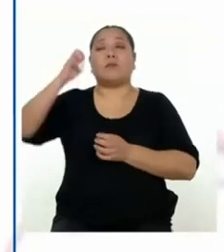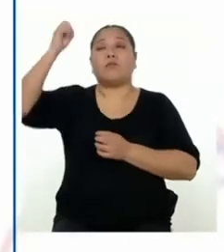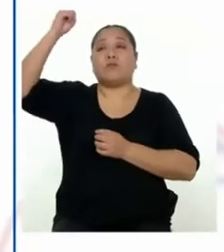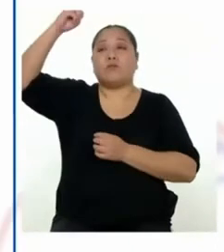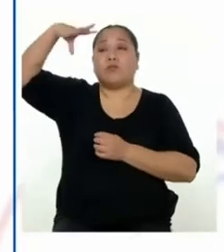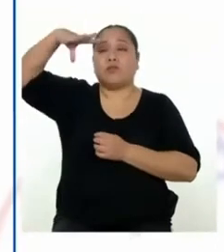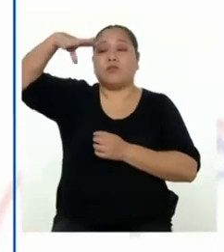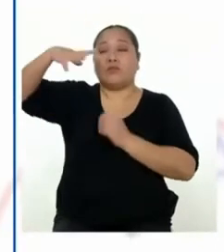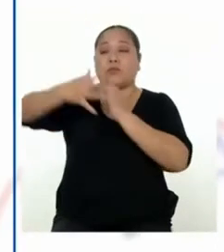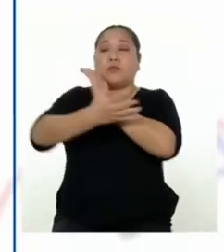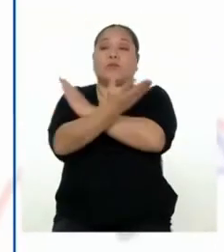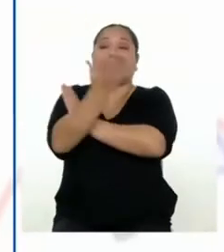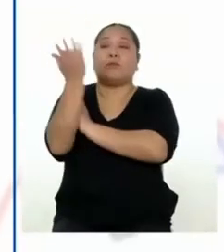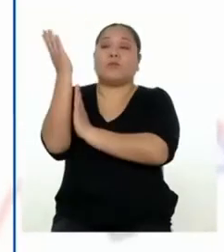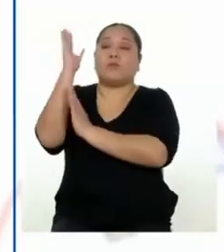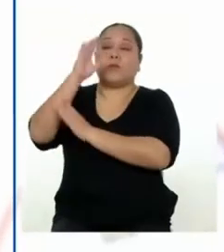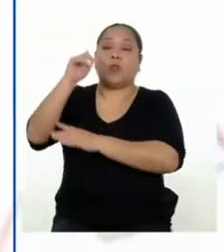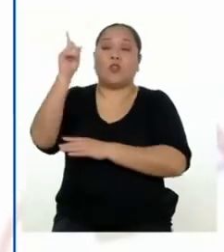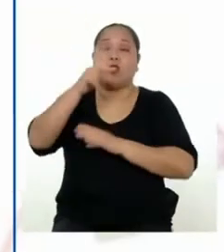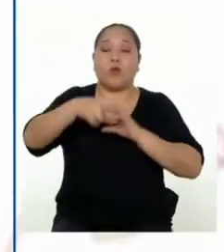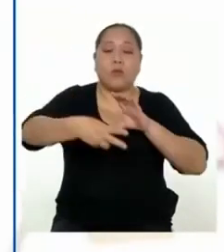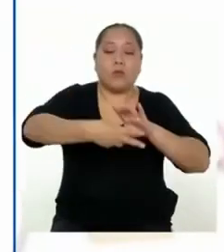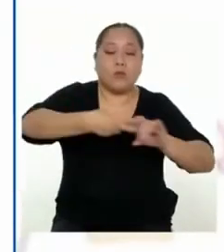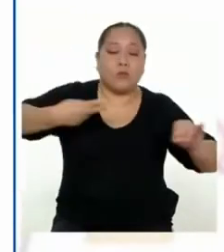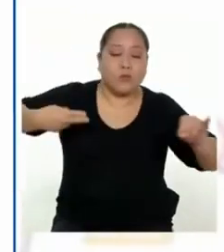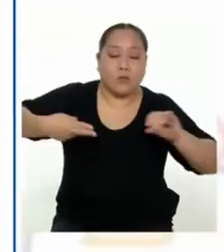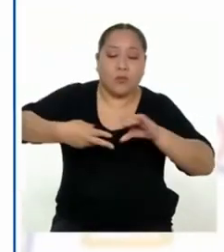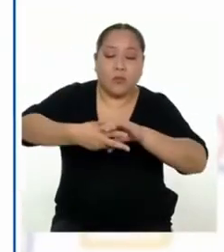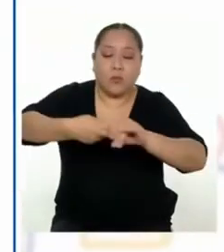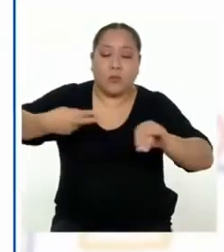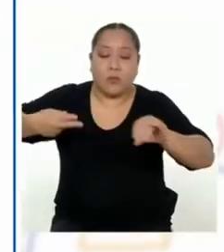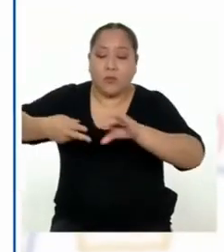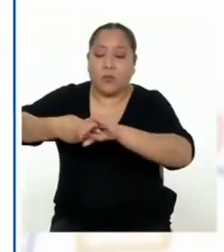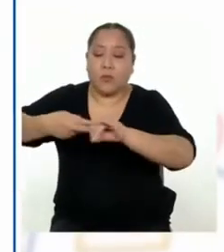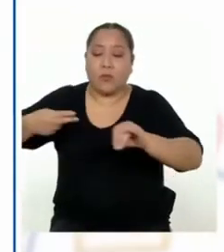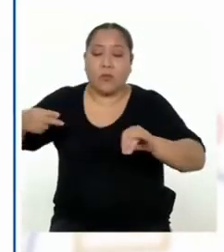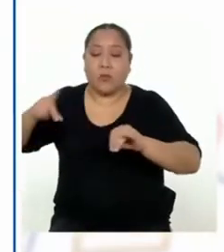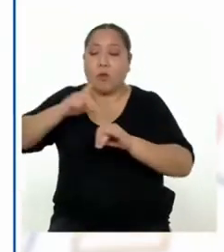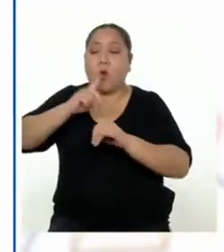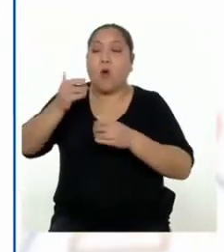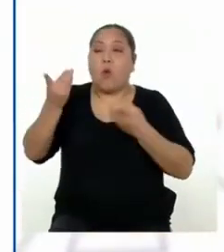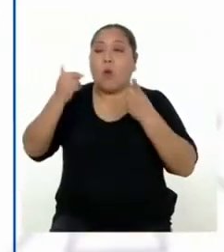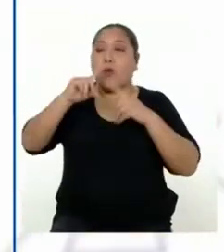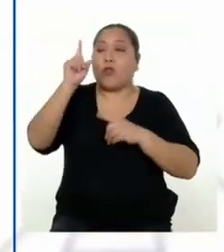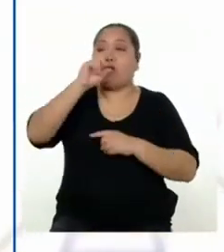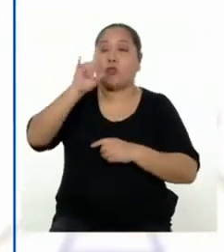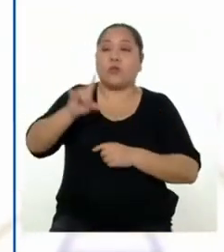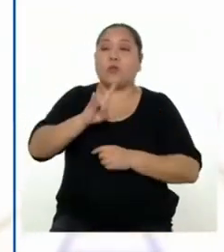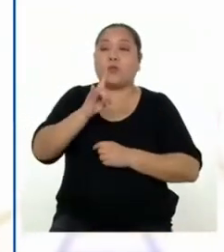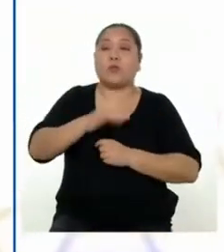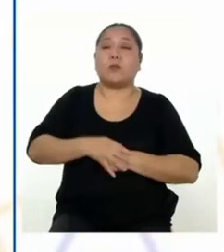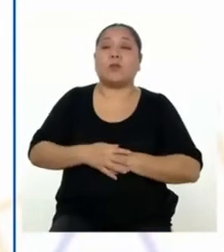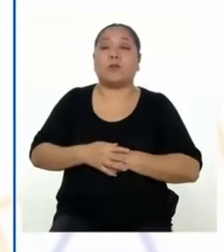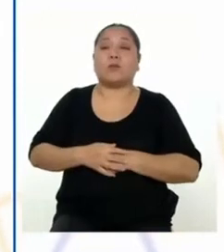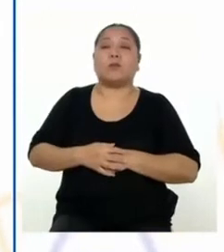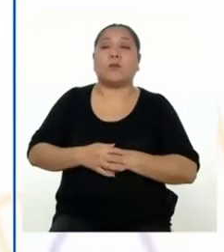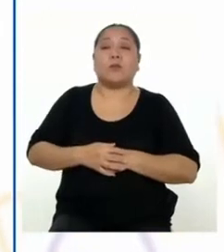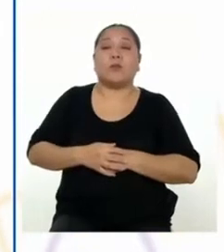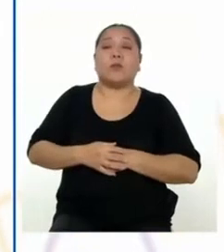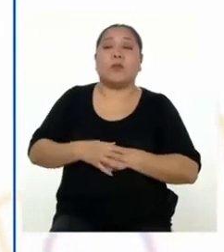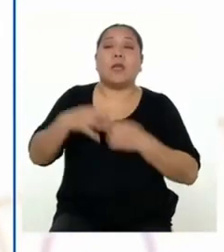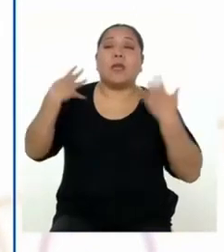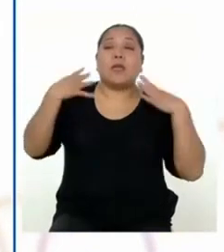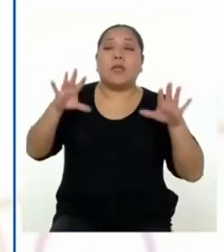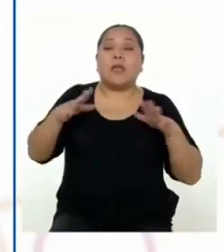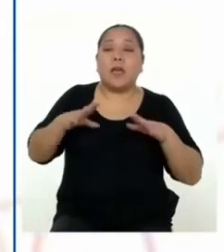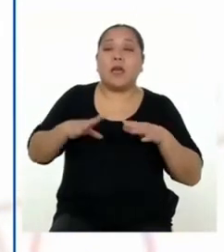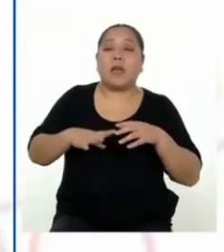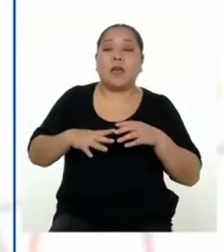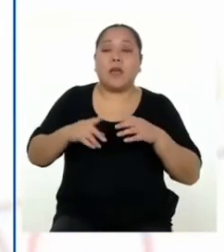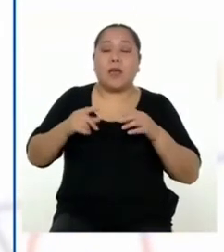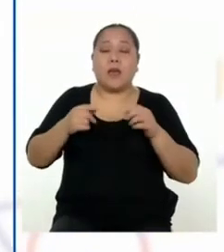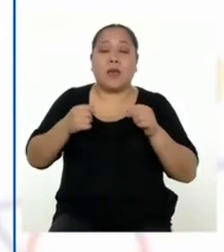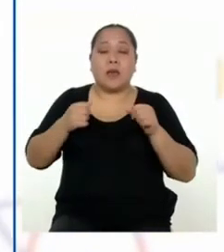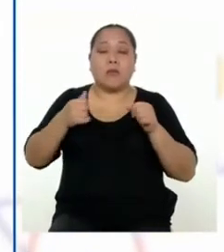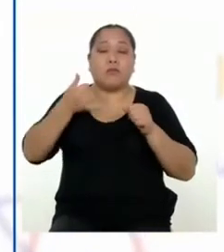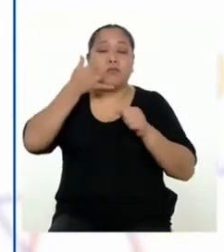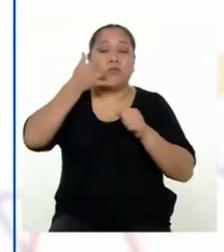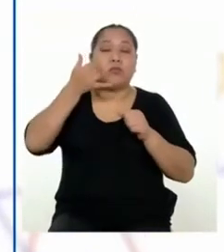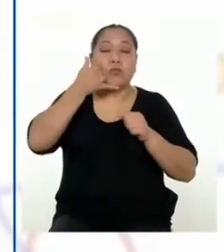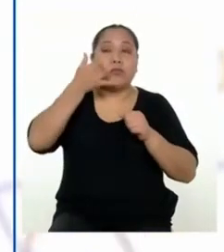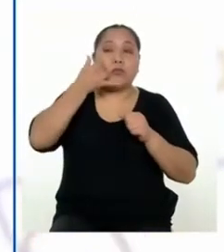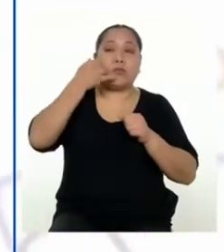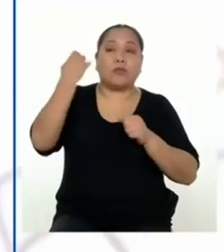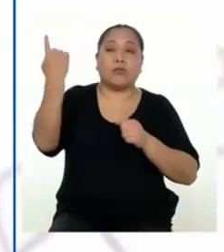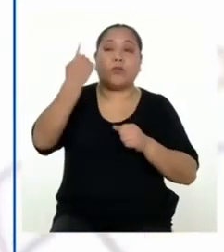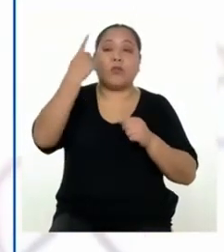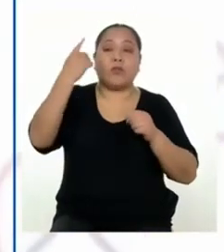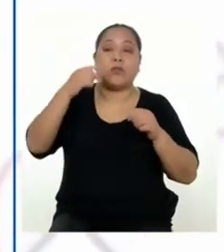todo el día. No desconectamos los enchufes de los artefactos y equipos cuando no los usamos. Y ya ha pasado que los cargadores de celular se han quedado